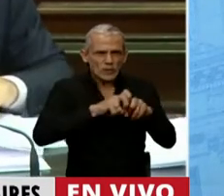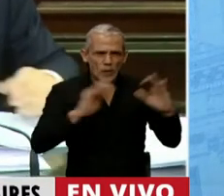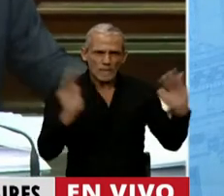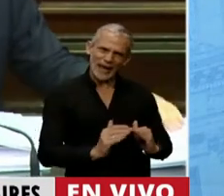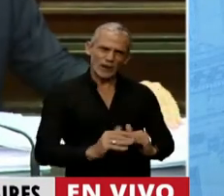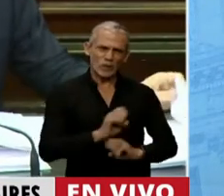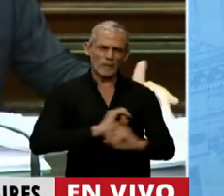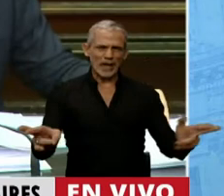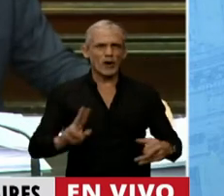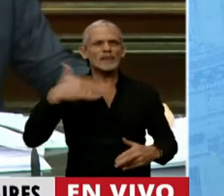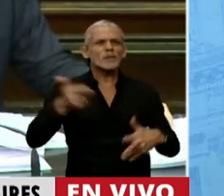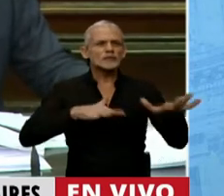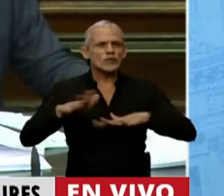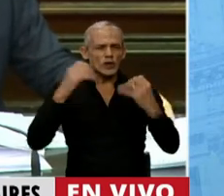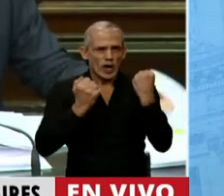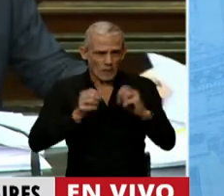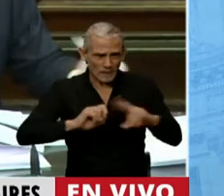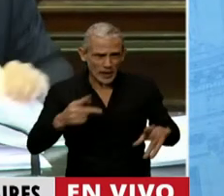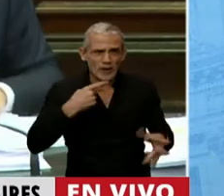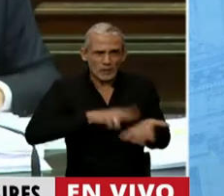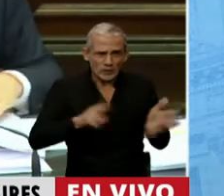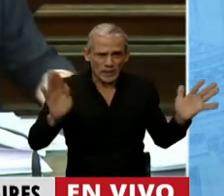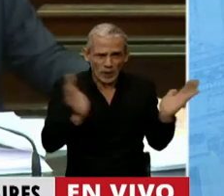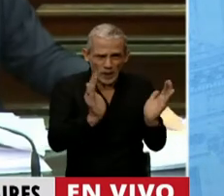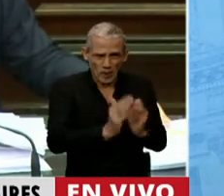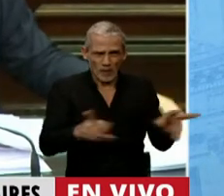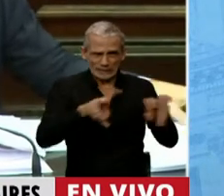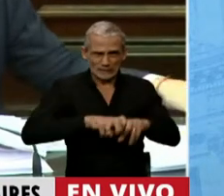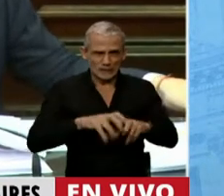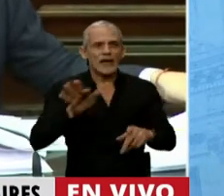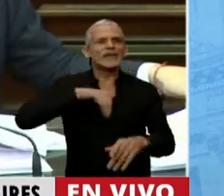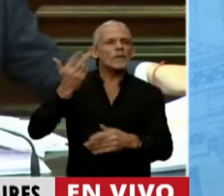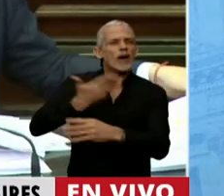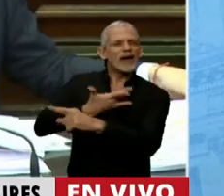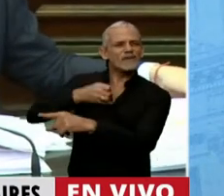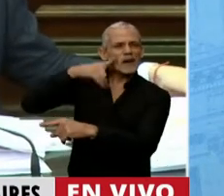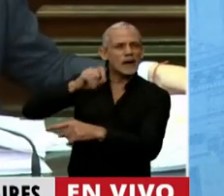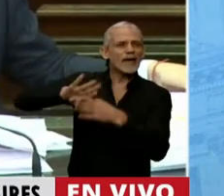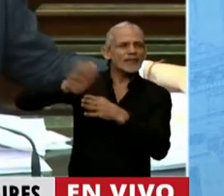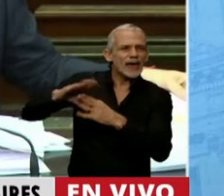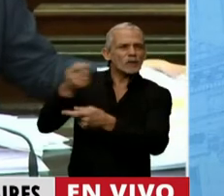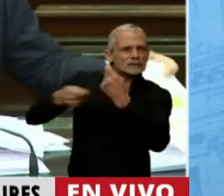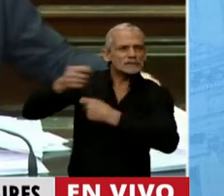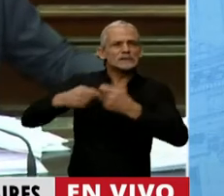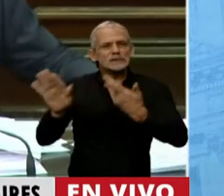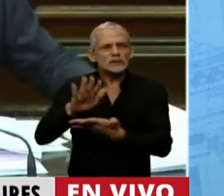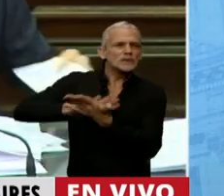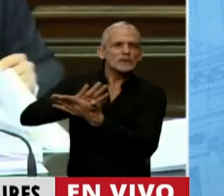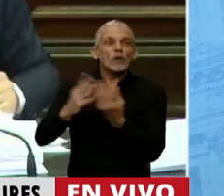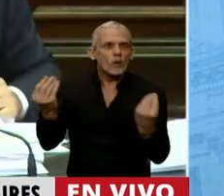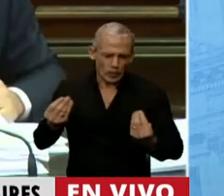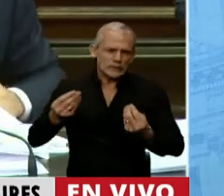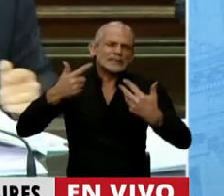entonces después nos encontramos con que en la renegociación de una deuda que claramente es ilegal, ilegítima,